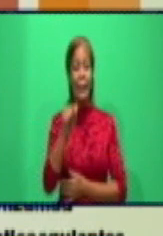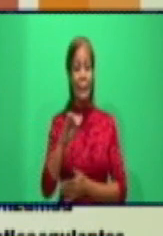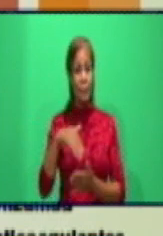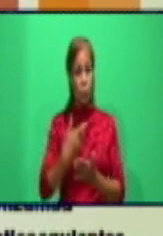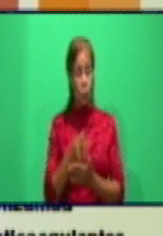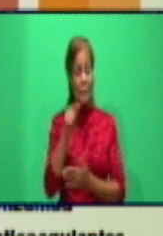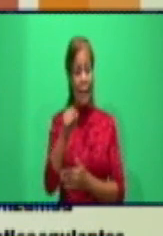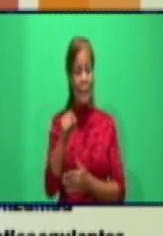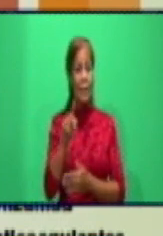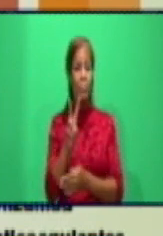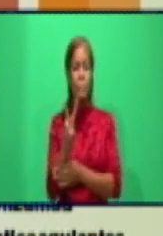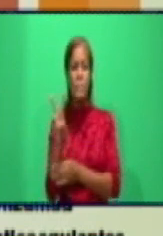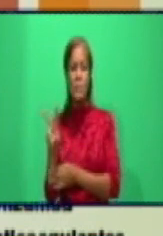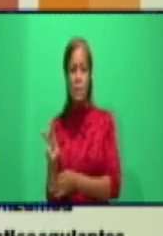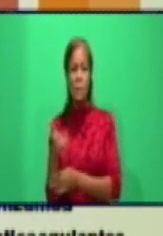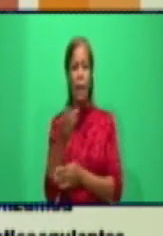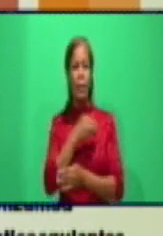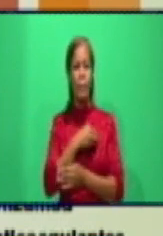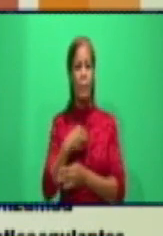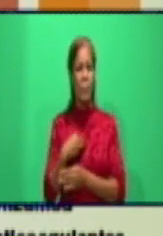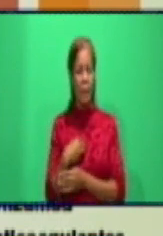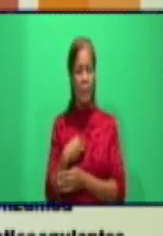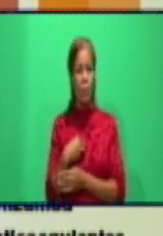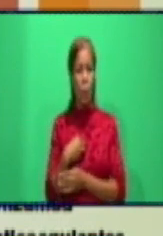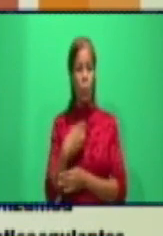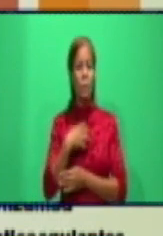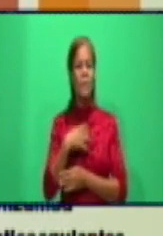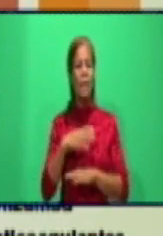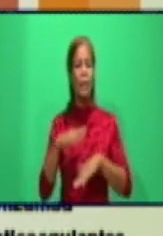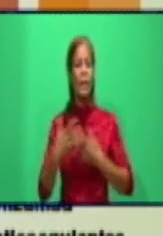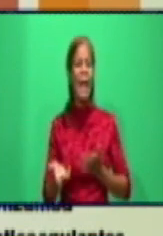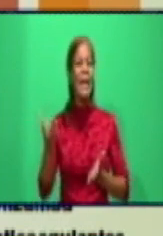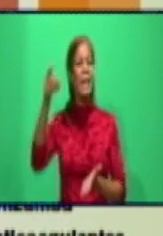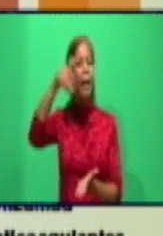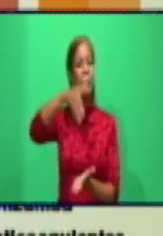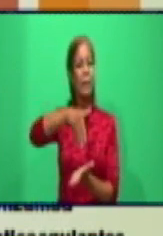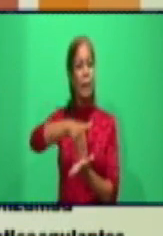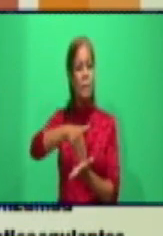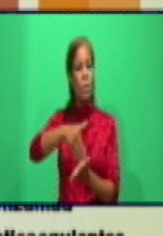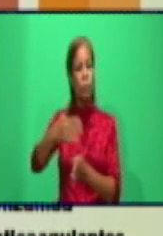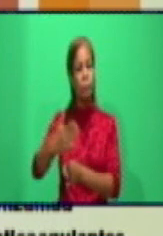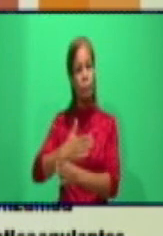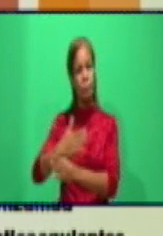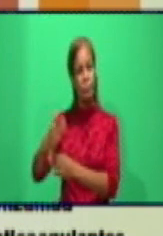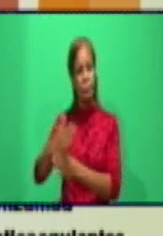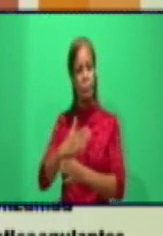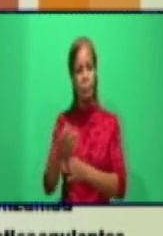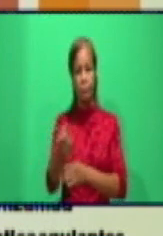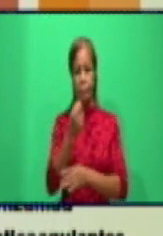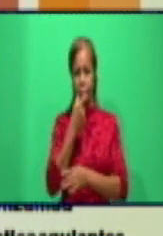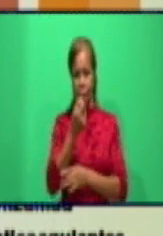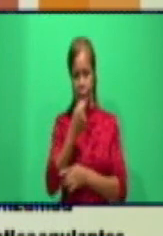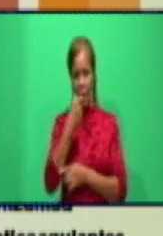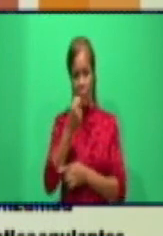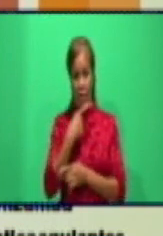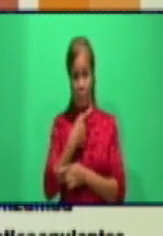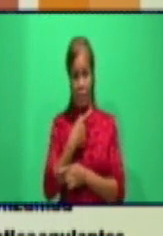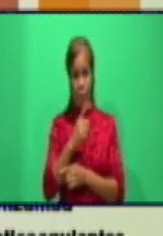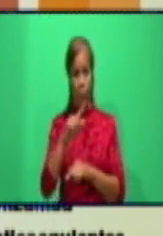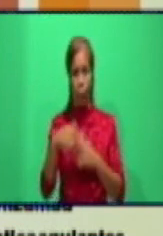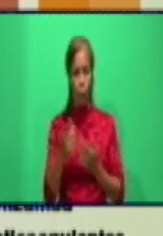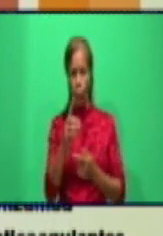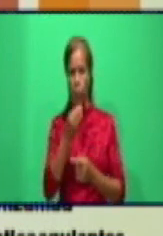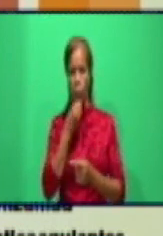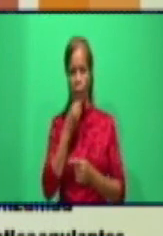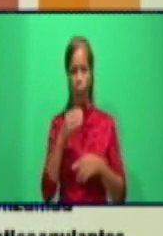preventivo tiene en sí la aplicación de numerosos fármacos, porque la esencia del protocolo cubano no es esperar